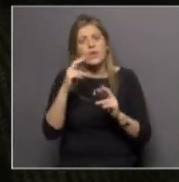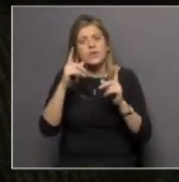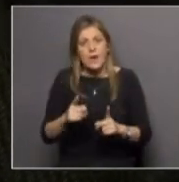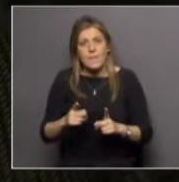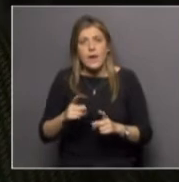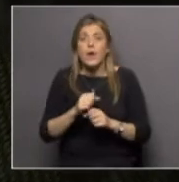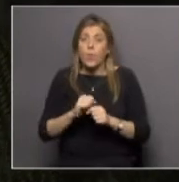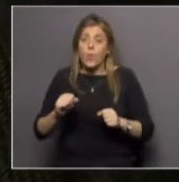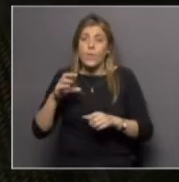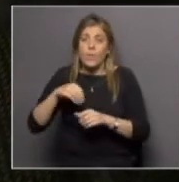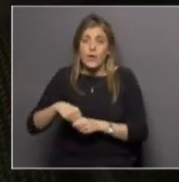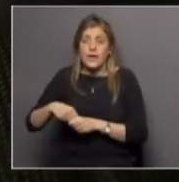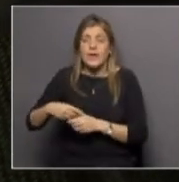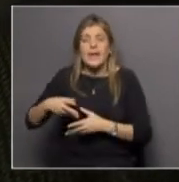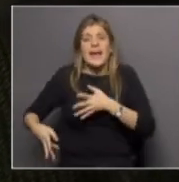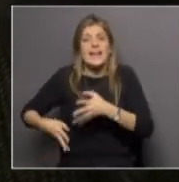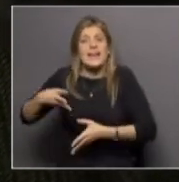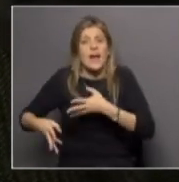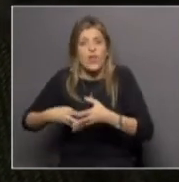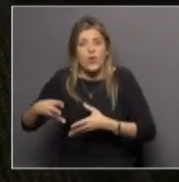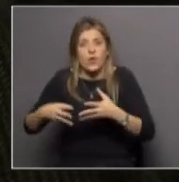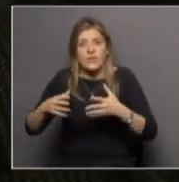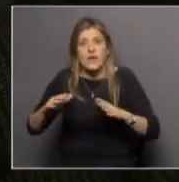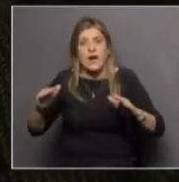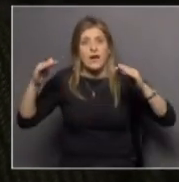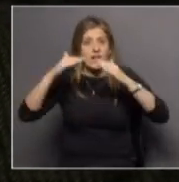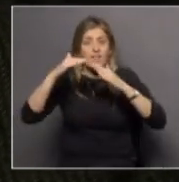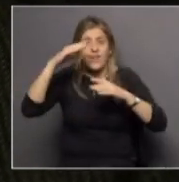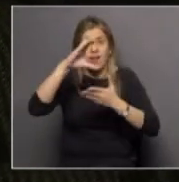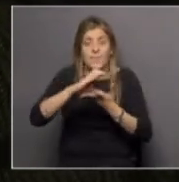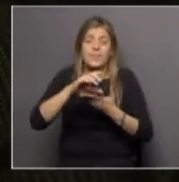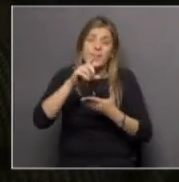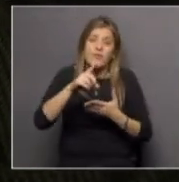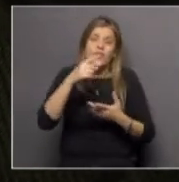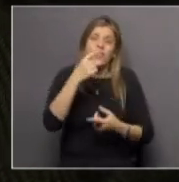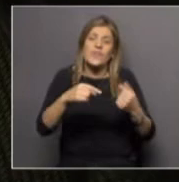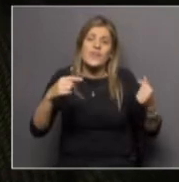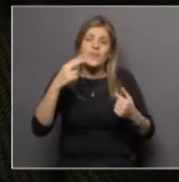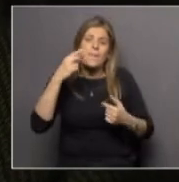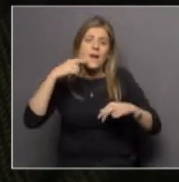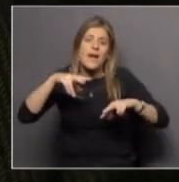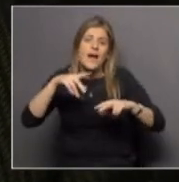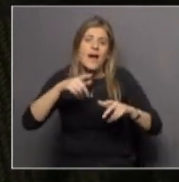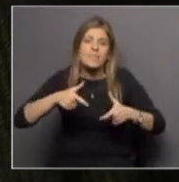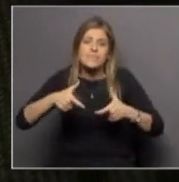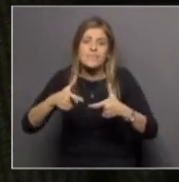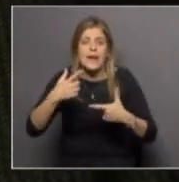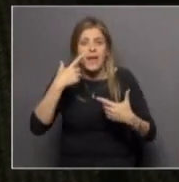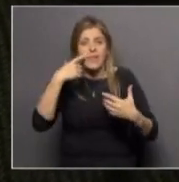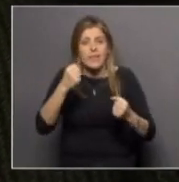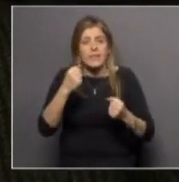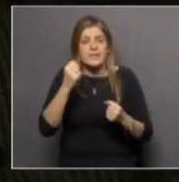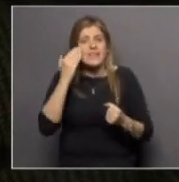aerogeneradores en la cima de esas colinas es decir son un conjunto de problemas que permiten